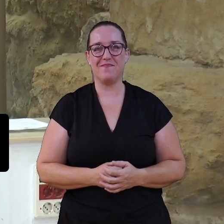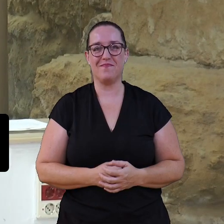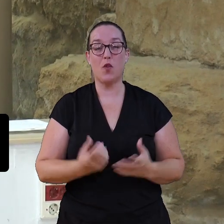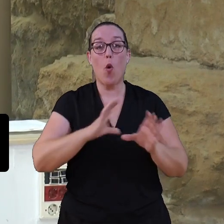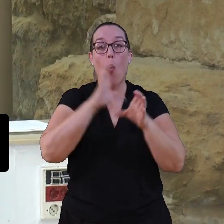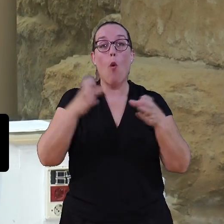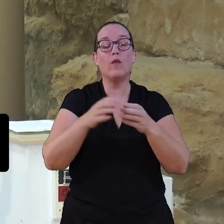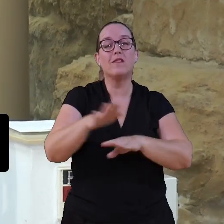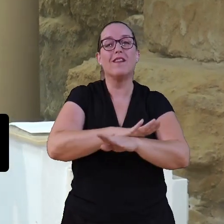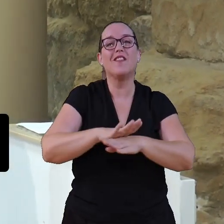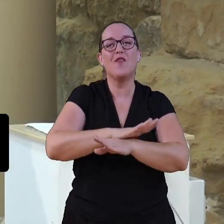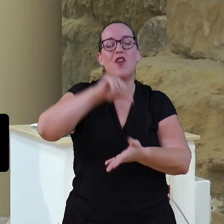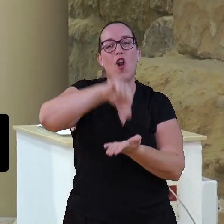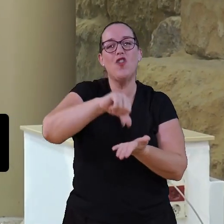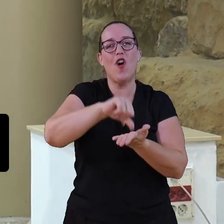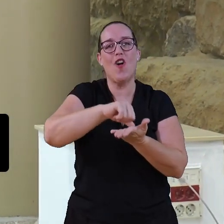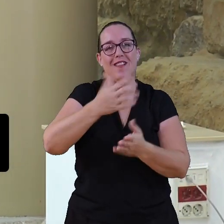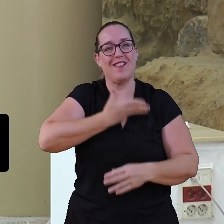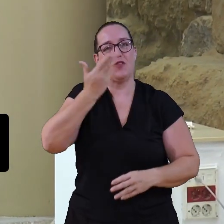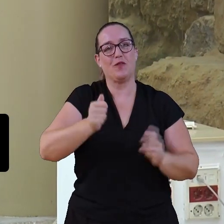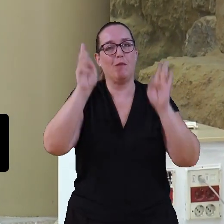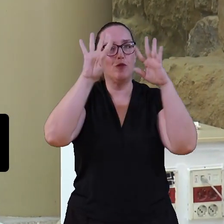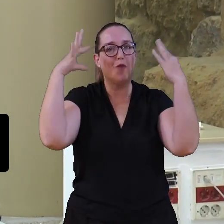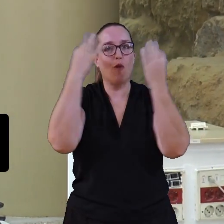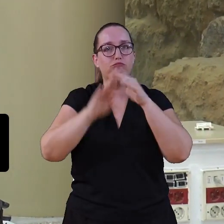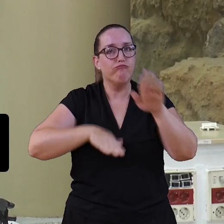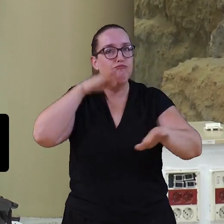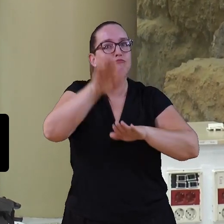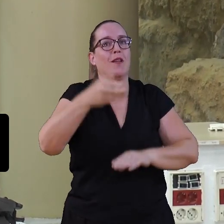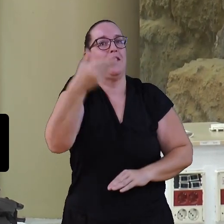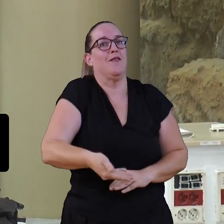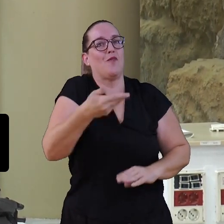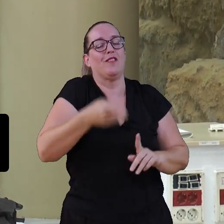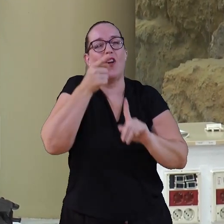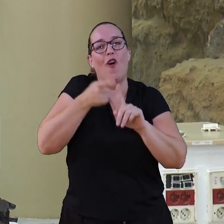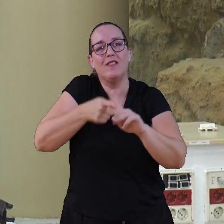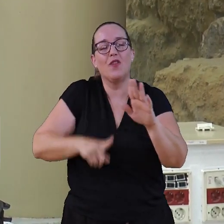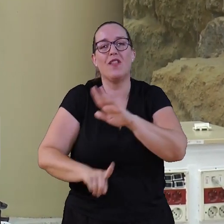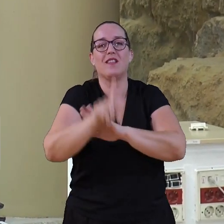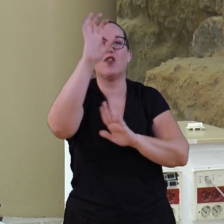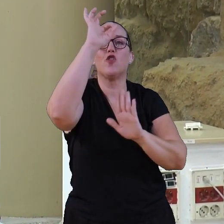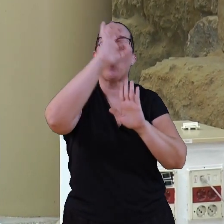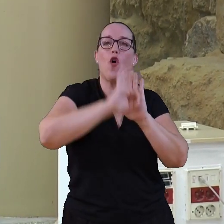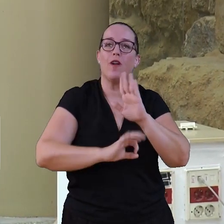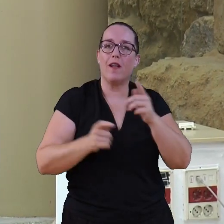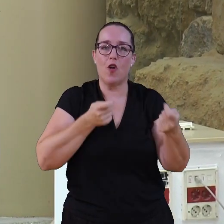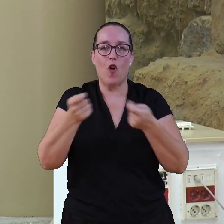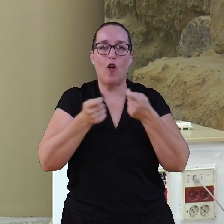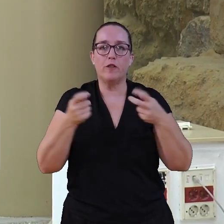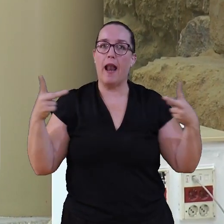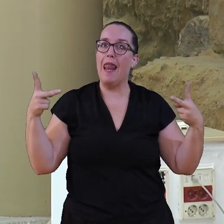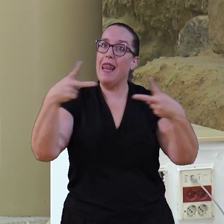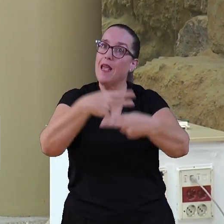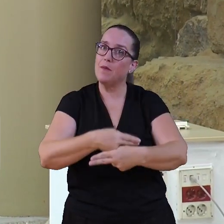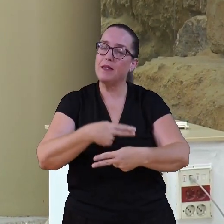La Junta de Gobierno Local del Ayuntamiento de Córdoba ha dado un paso importante hacia el desarrollo de una ordenanza reguladora para limitar las